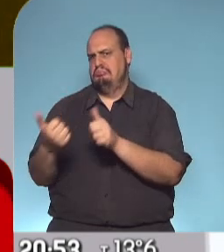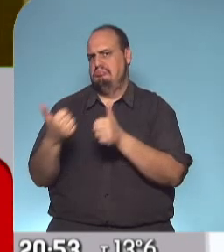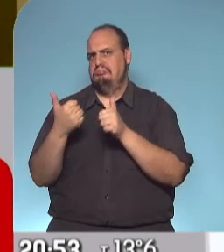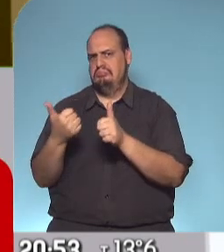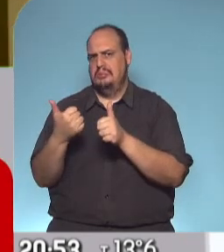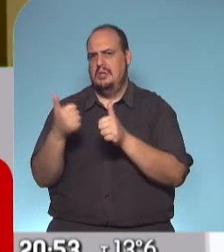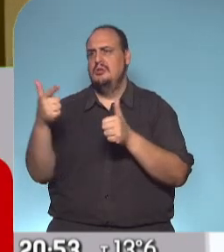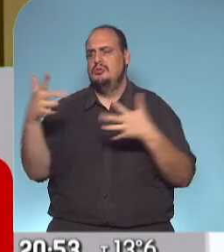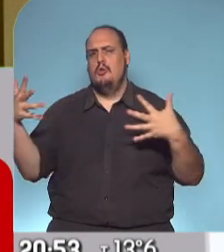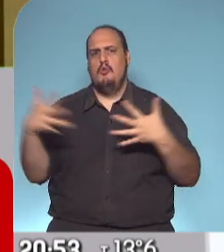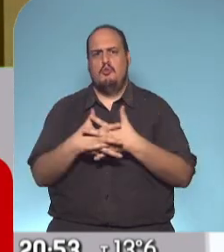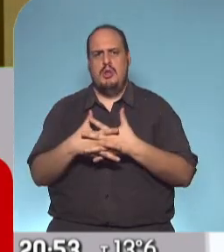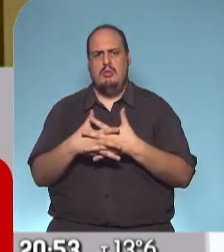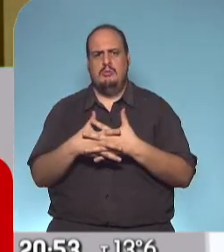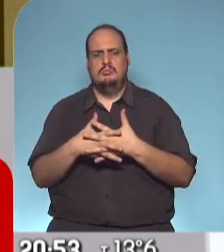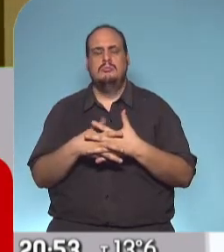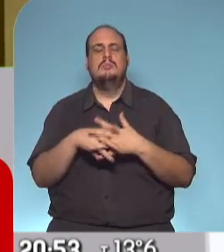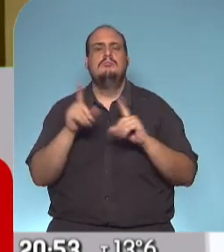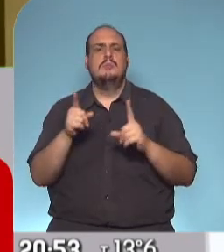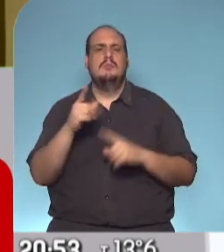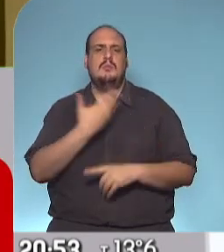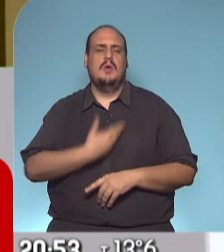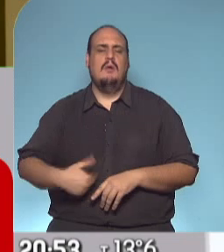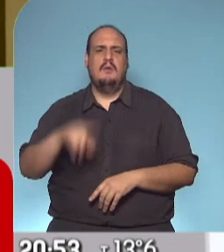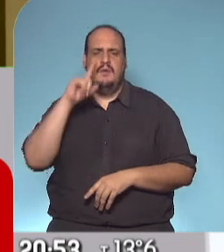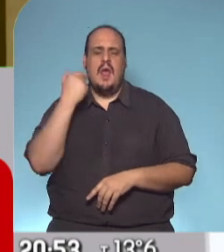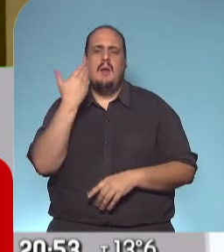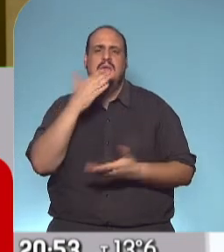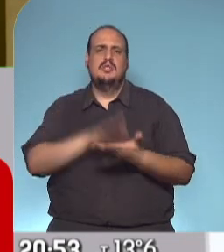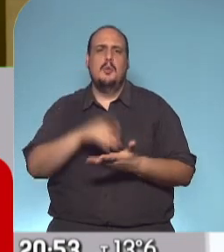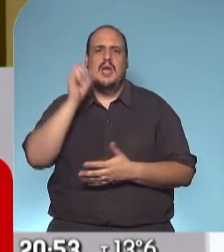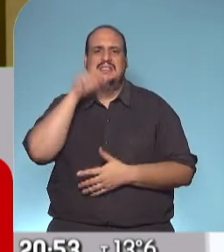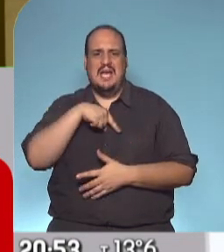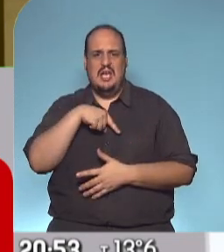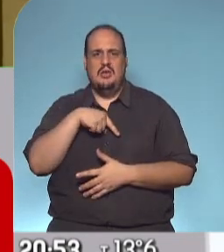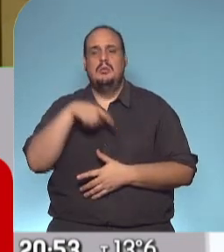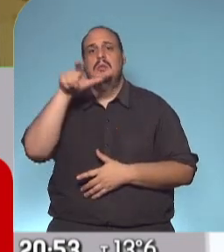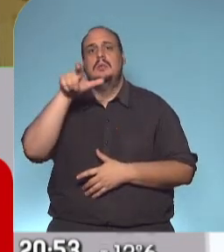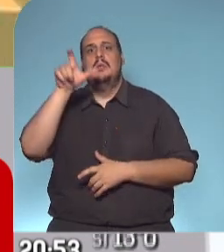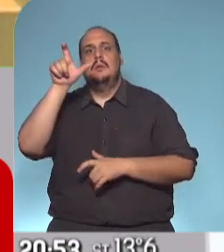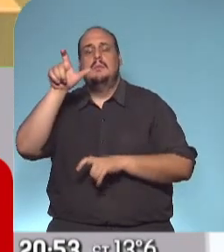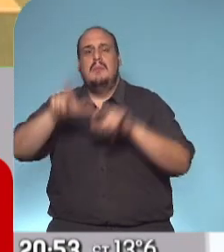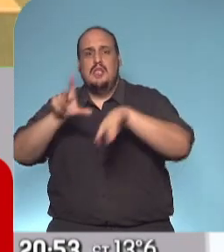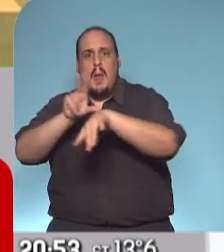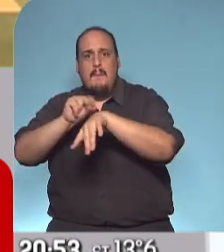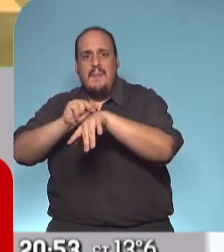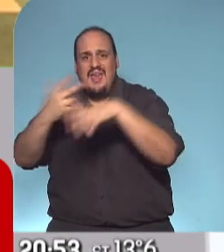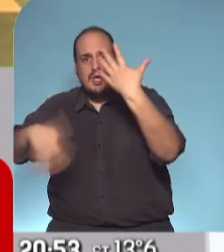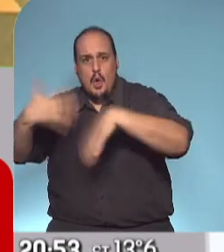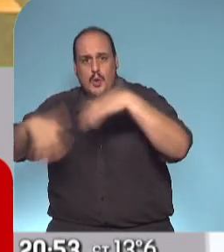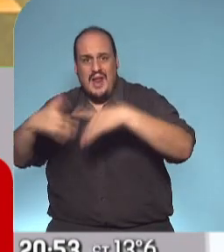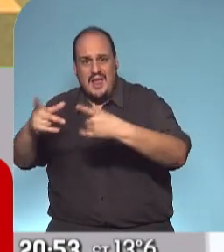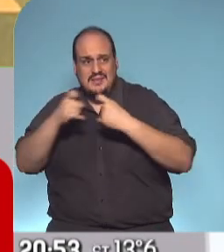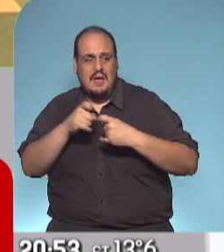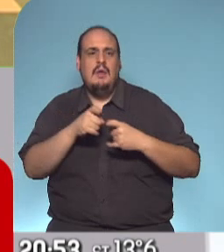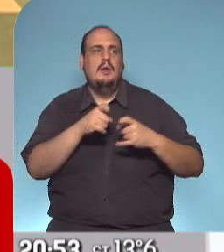y este mensaje que te repito que dice Alberto Fernández sobre el Chaco, cuando se necesitaban terapistas que gobernadores también de distinto